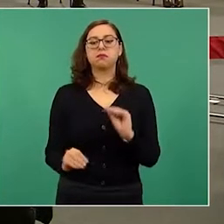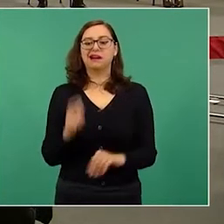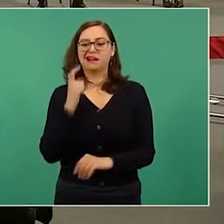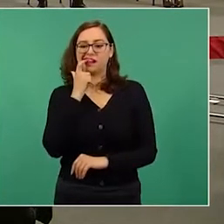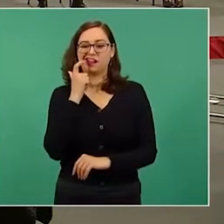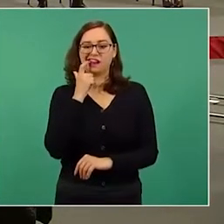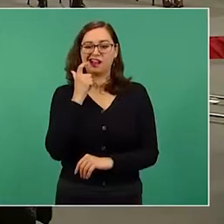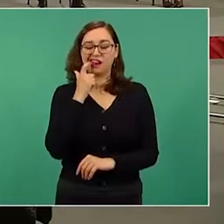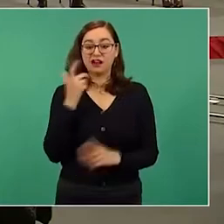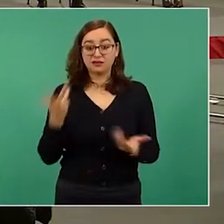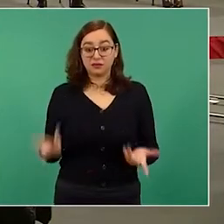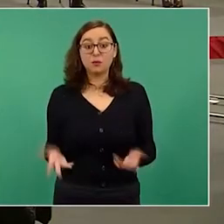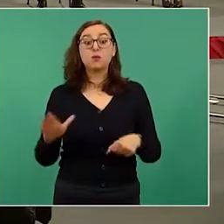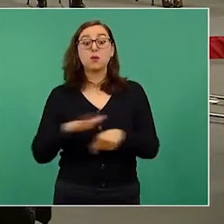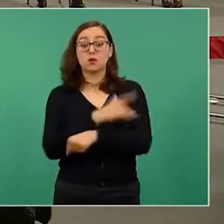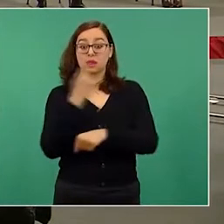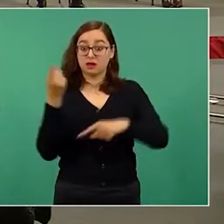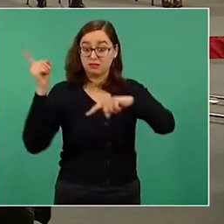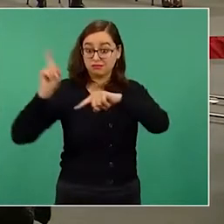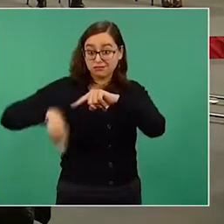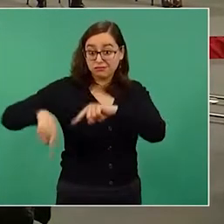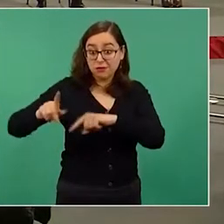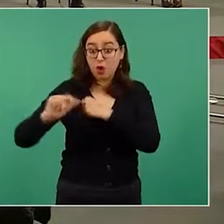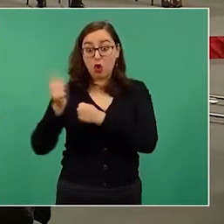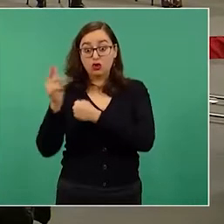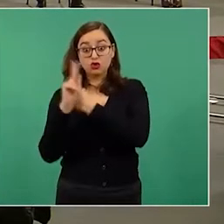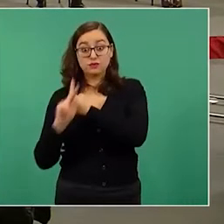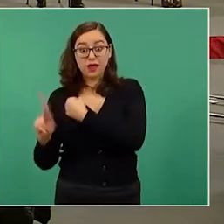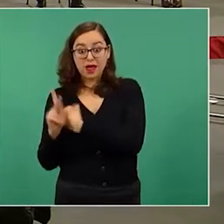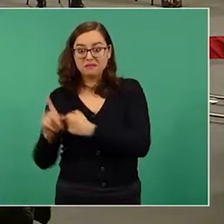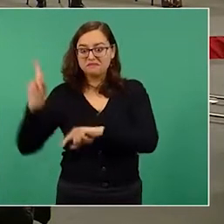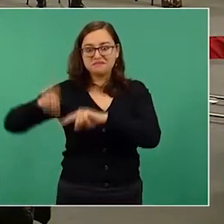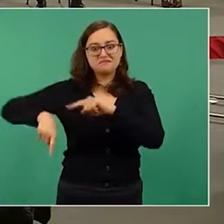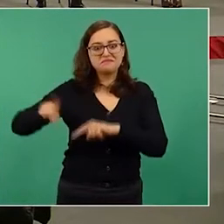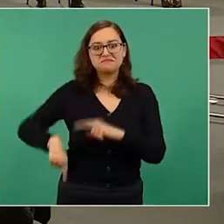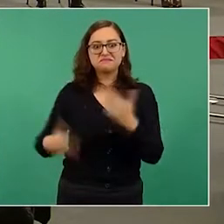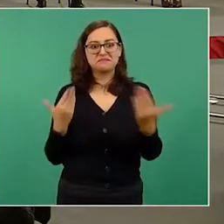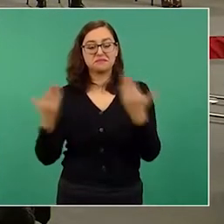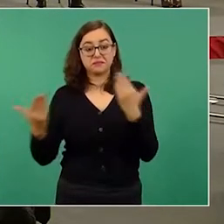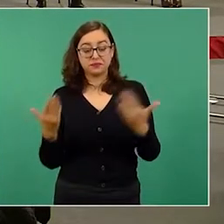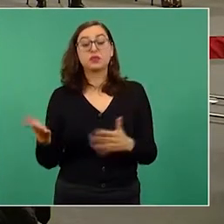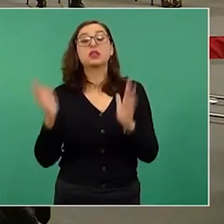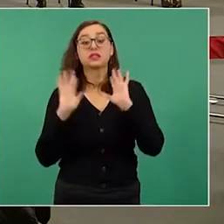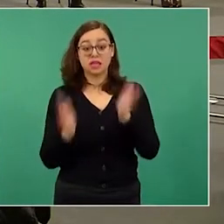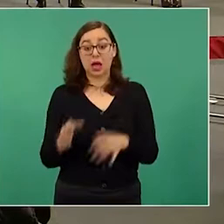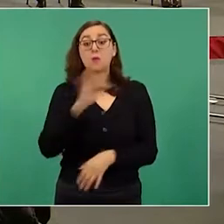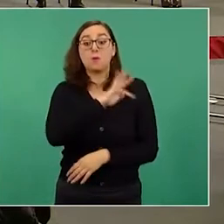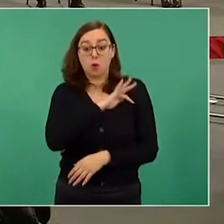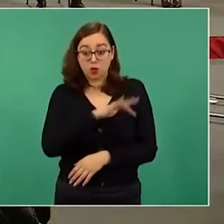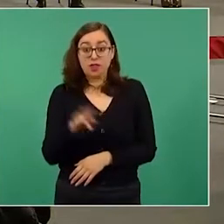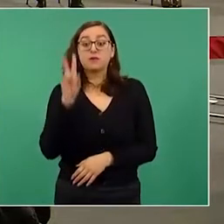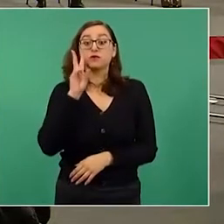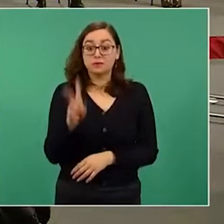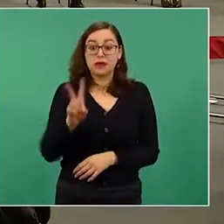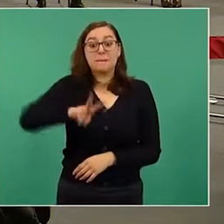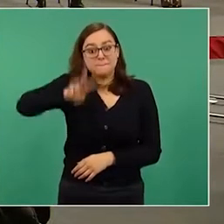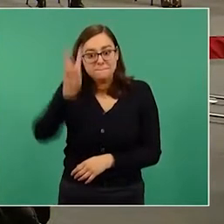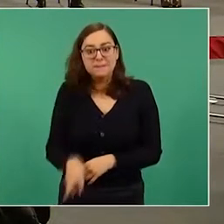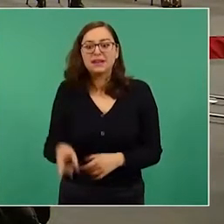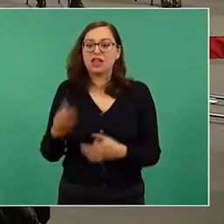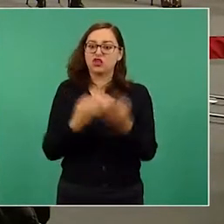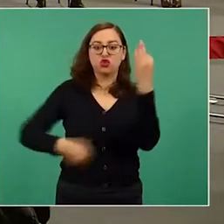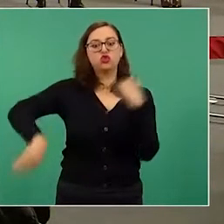gráfica está sesgada. Aquí podemos, aquí en esta, podemos ver la gráfica considerando todos los países